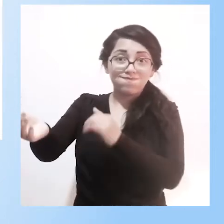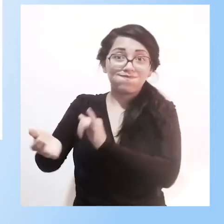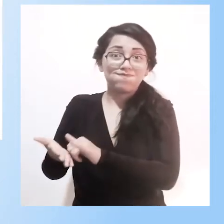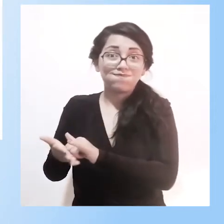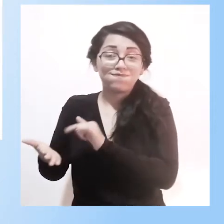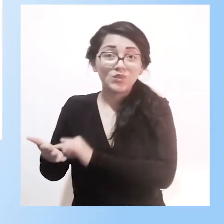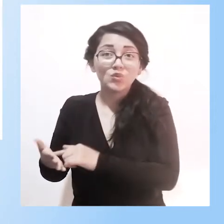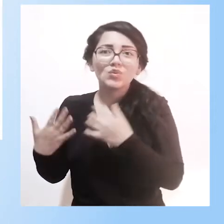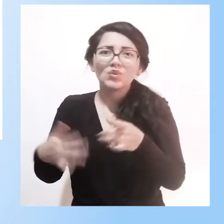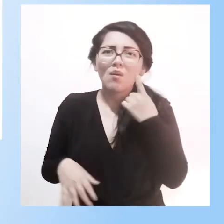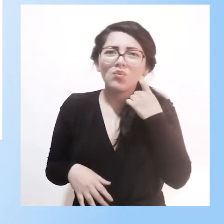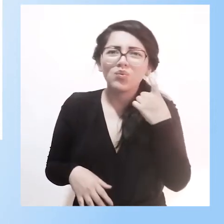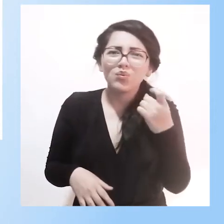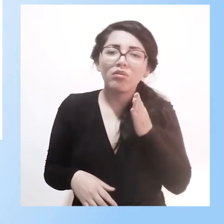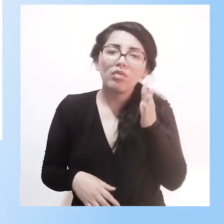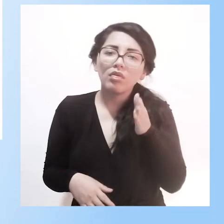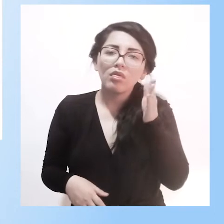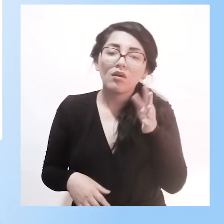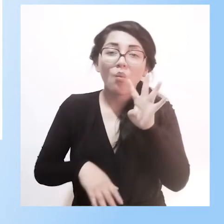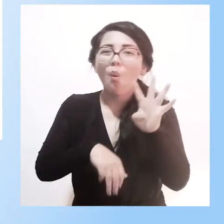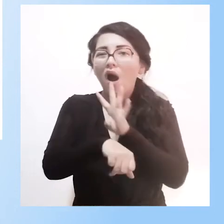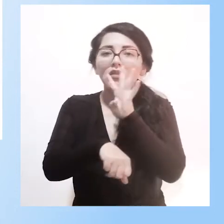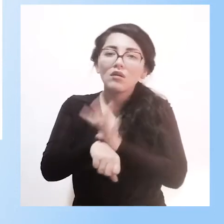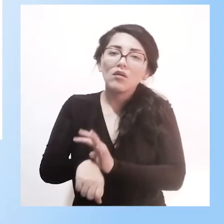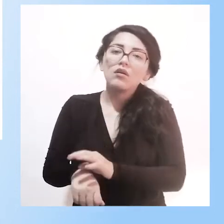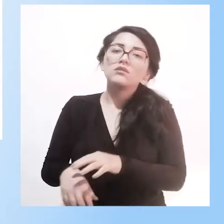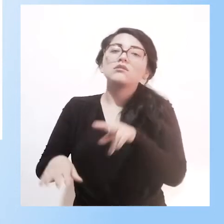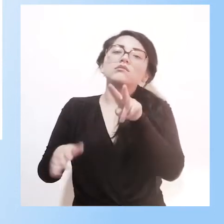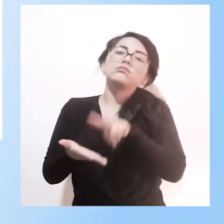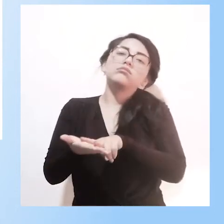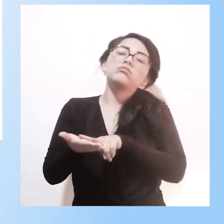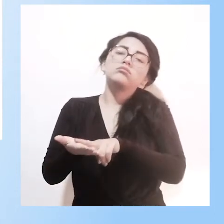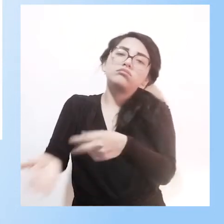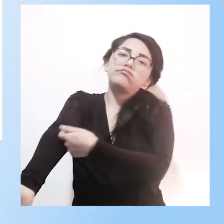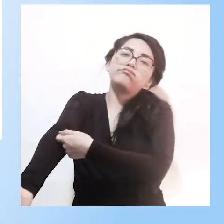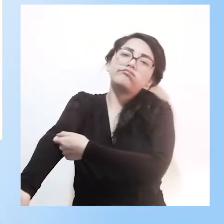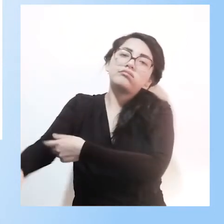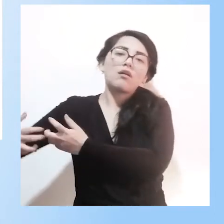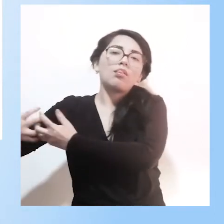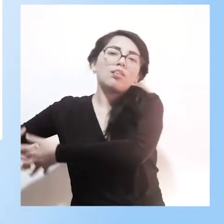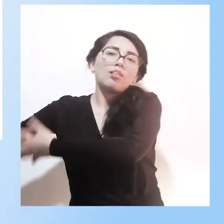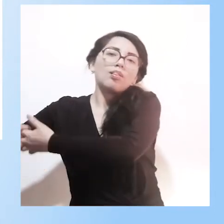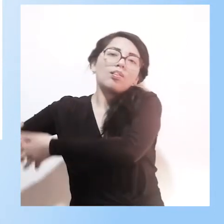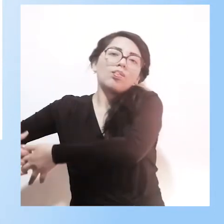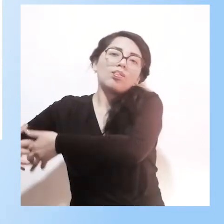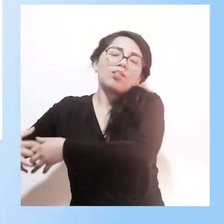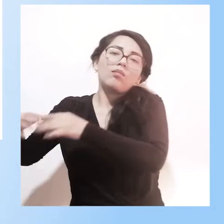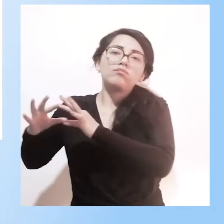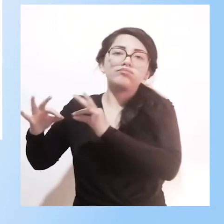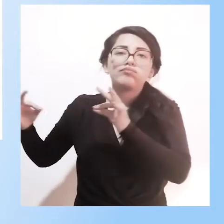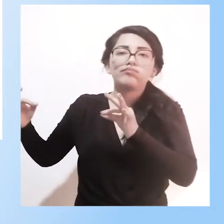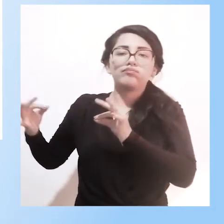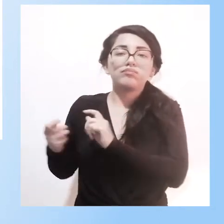diálisis todos los días y están cuatro horas todos los días. bueno, ha sido muy buena la propuesta de